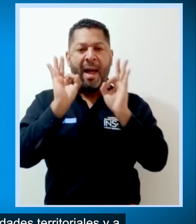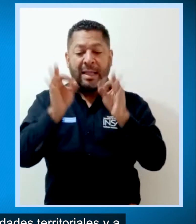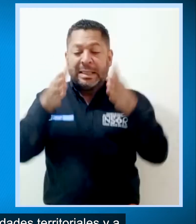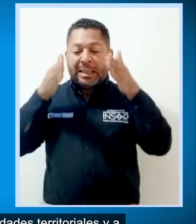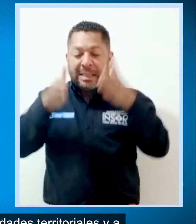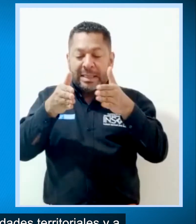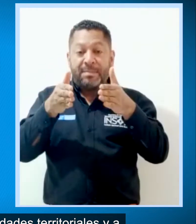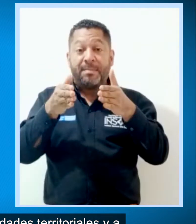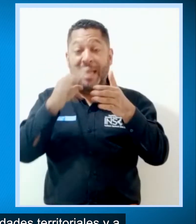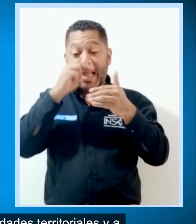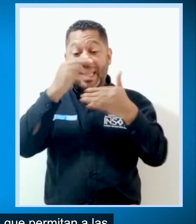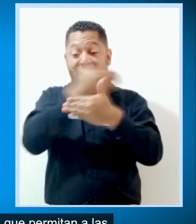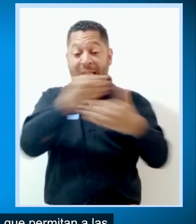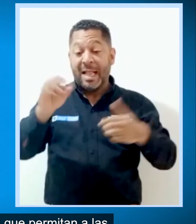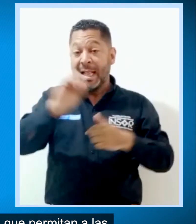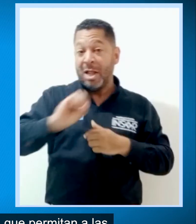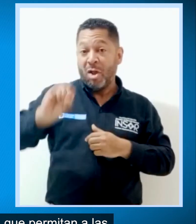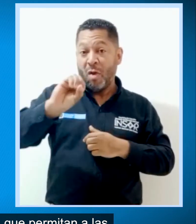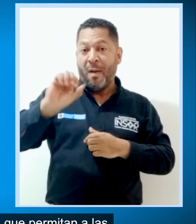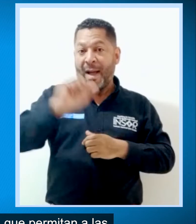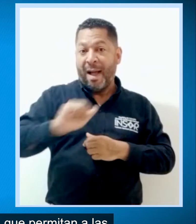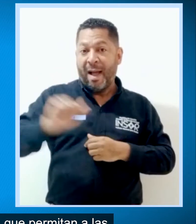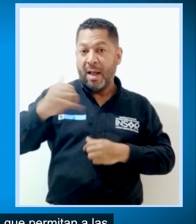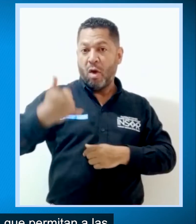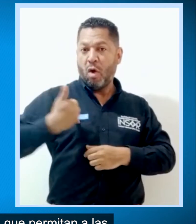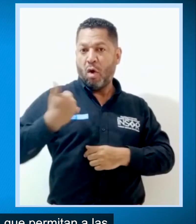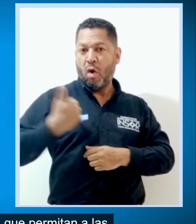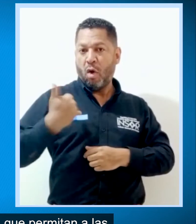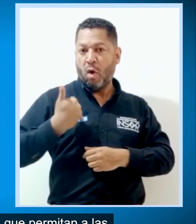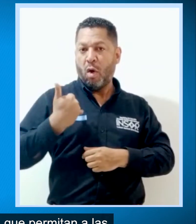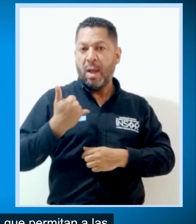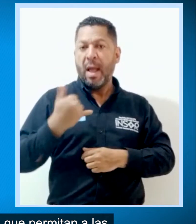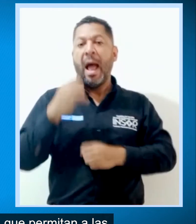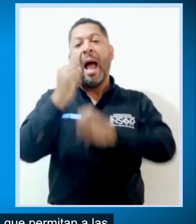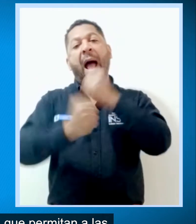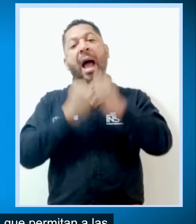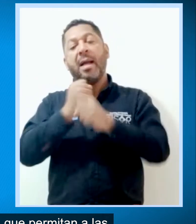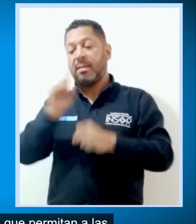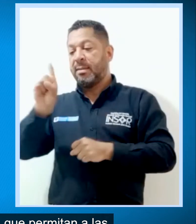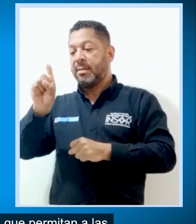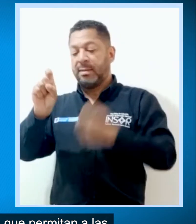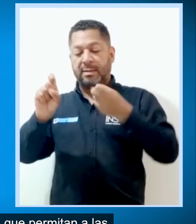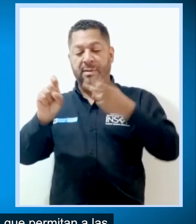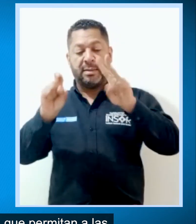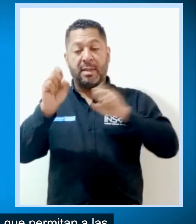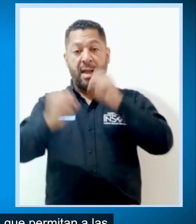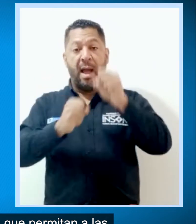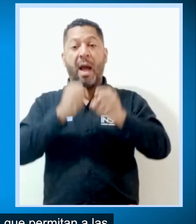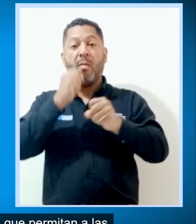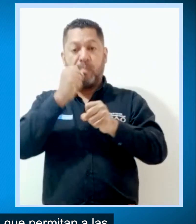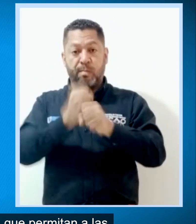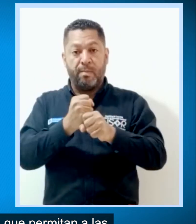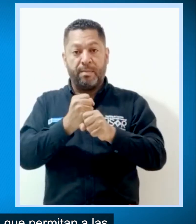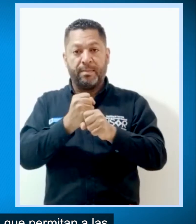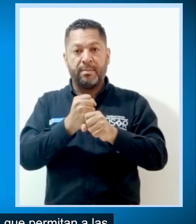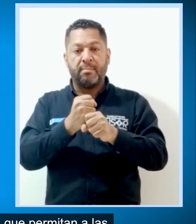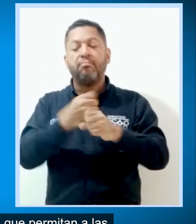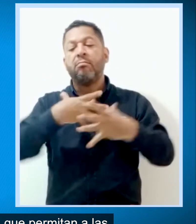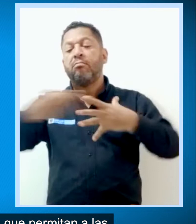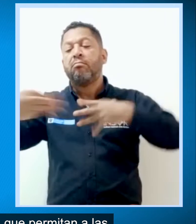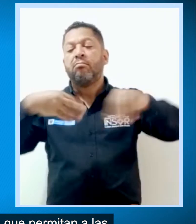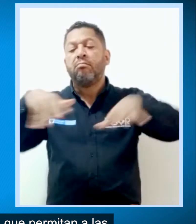general, sobre las medidas de cuidado y prácticas de higiene priorizadas que permitan a las niñas, niños y